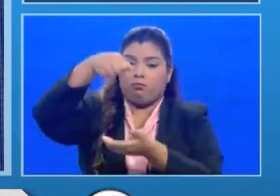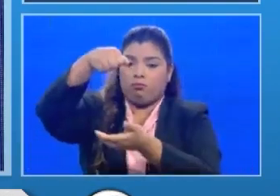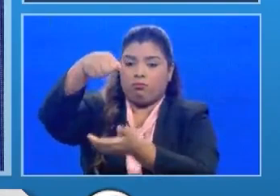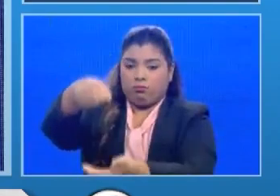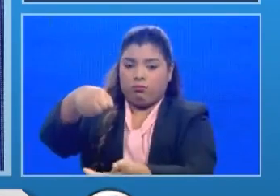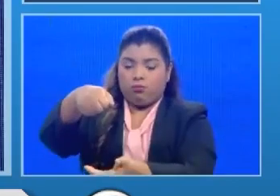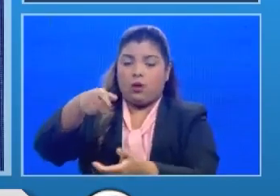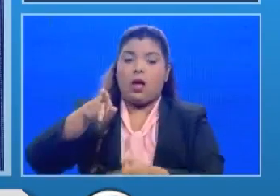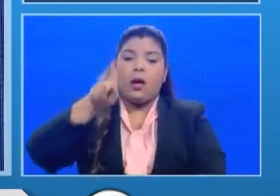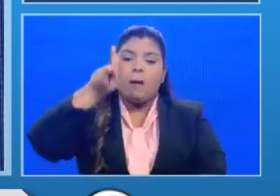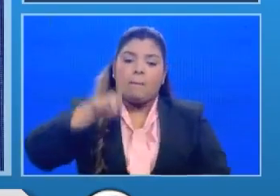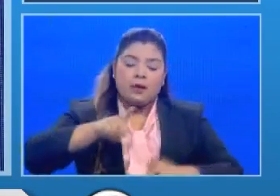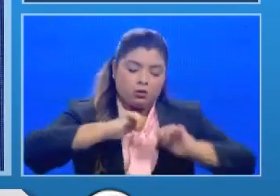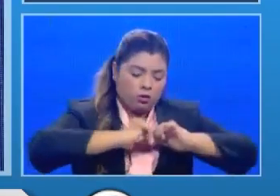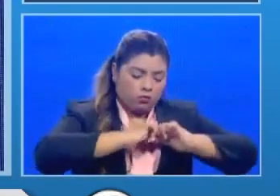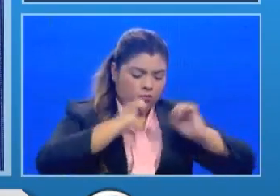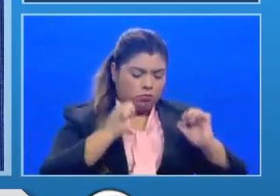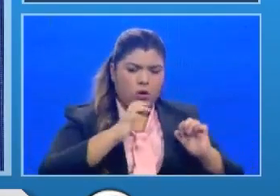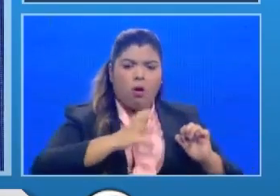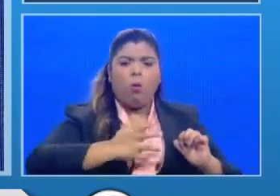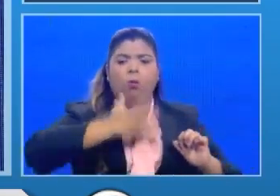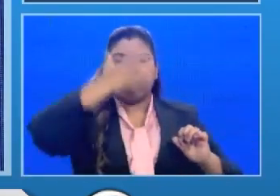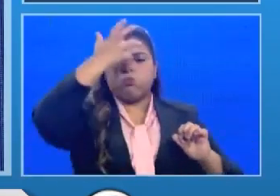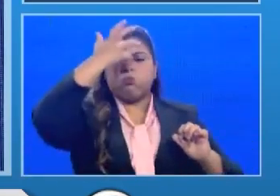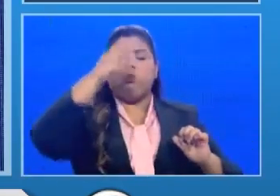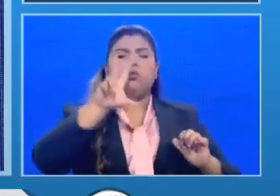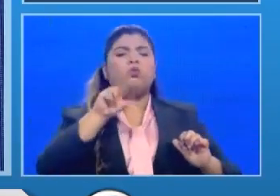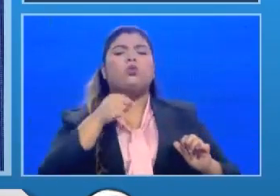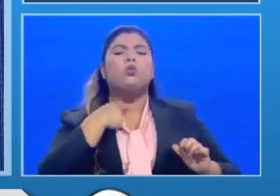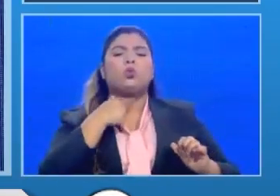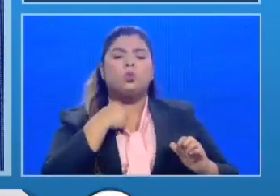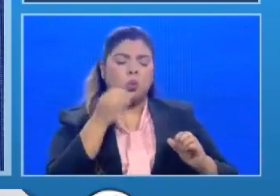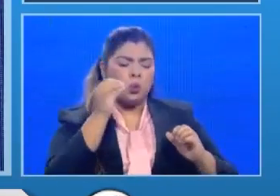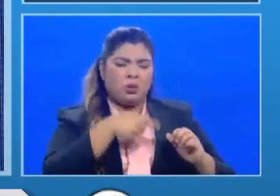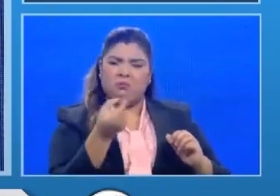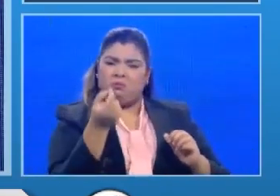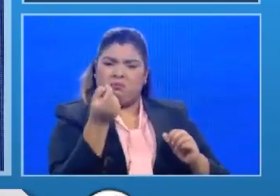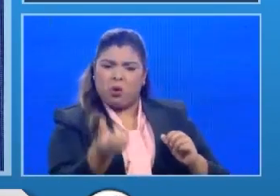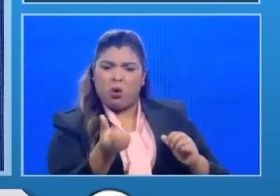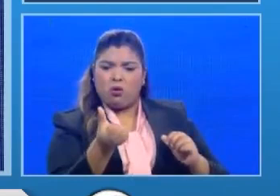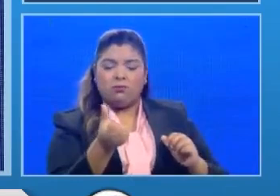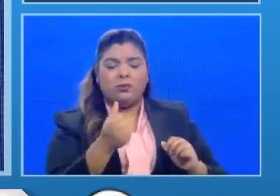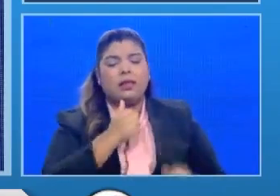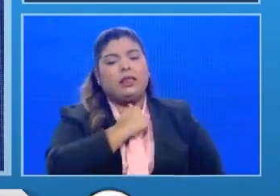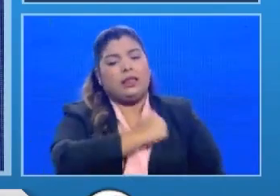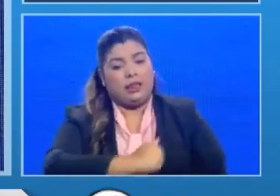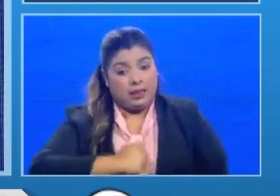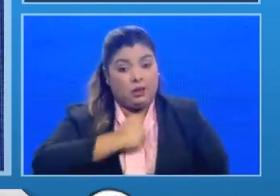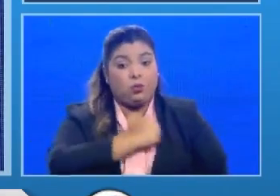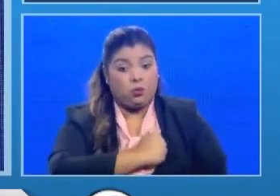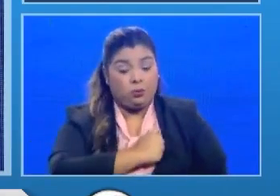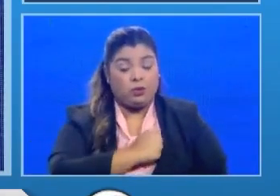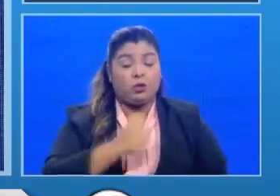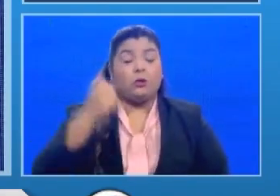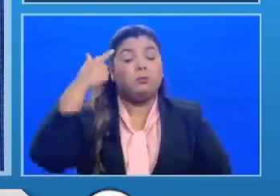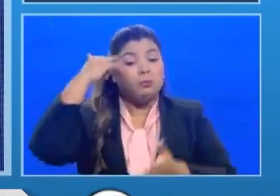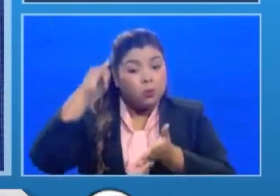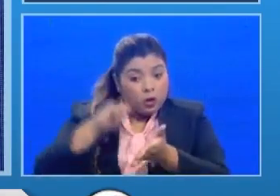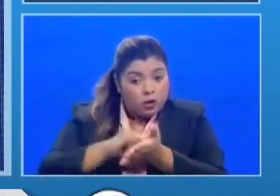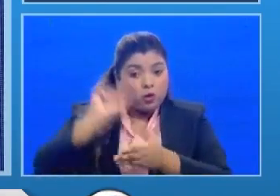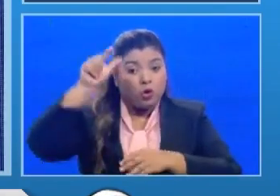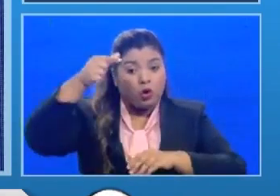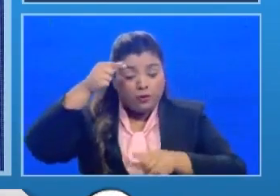las expectativas o si se ha dado algún manejo inadecuado del programa para eso se ha